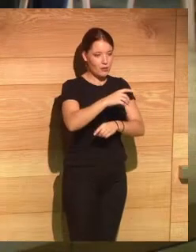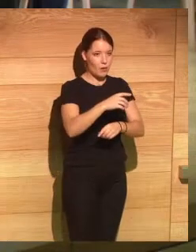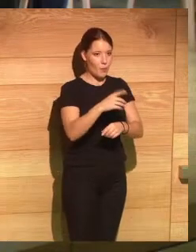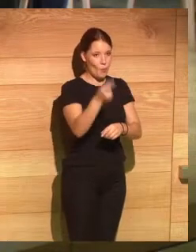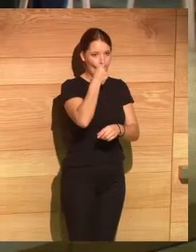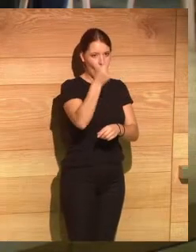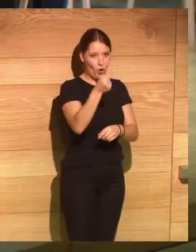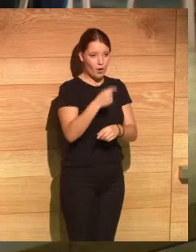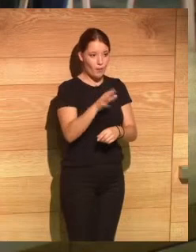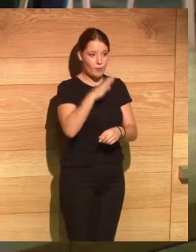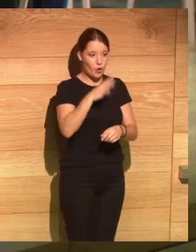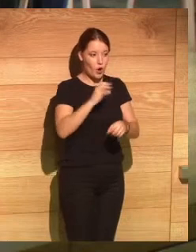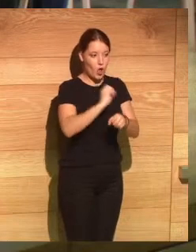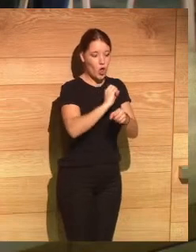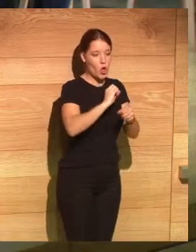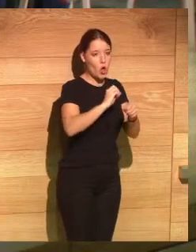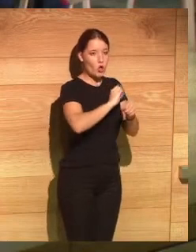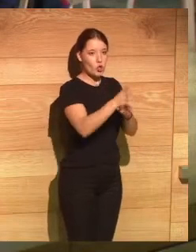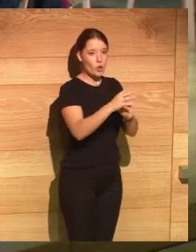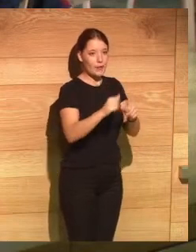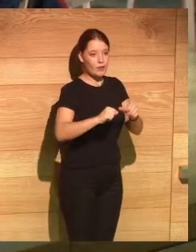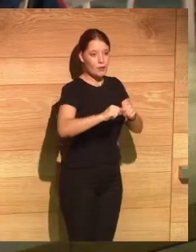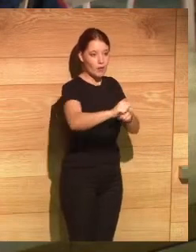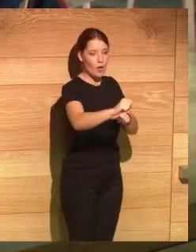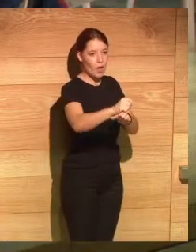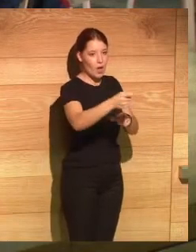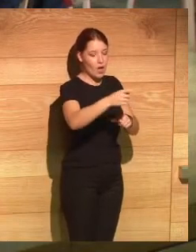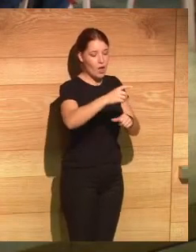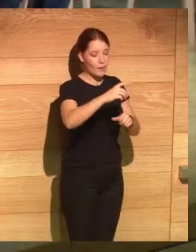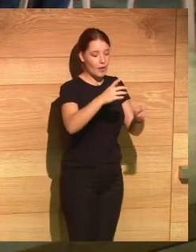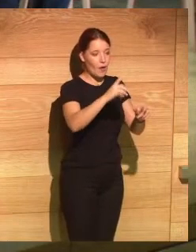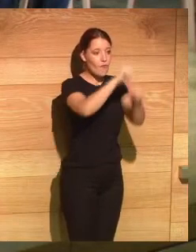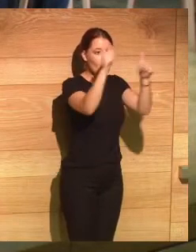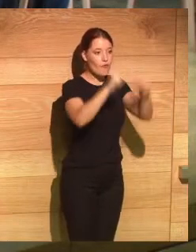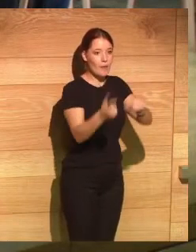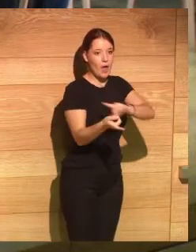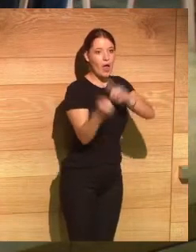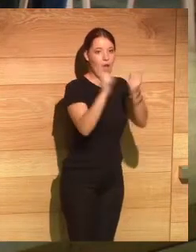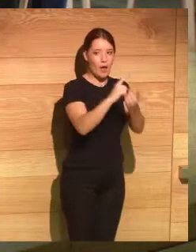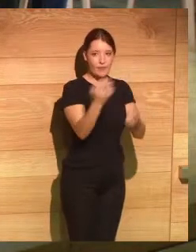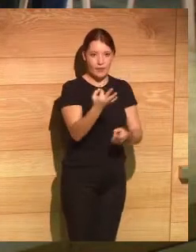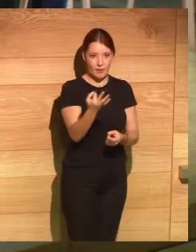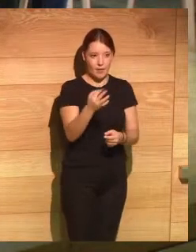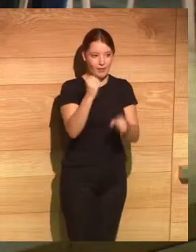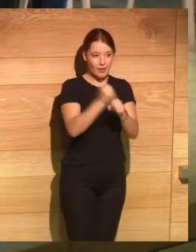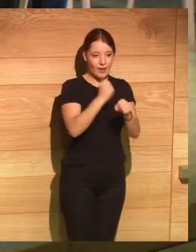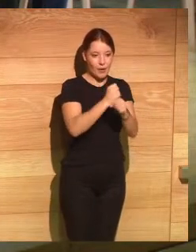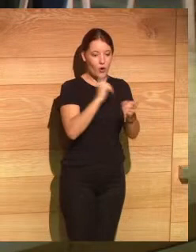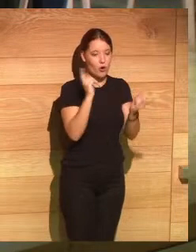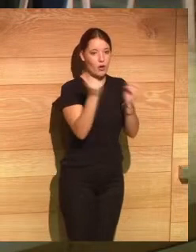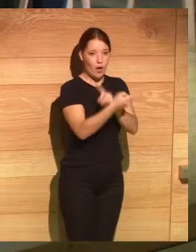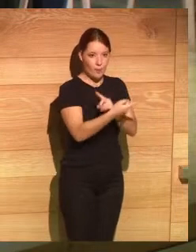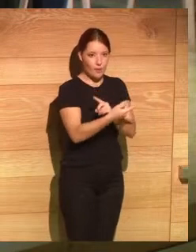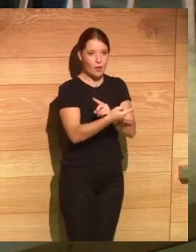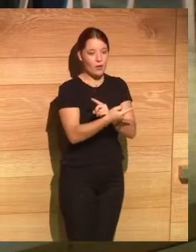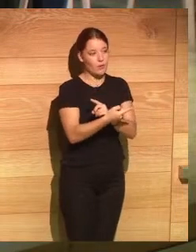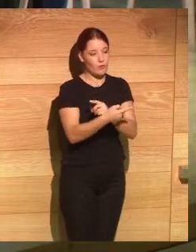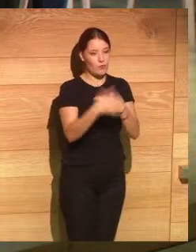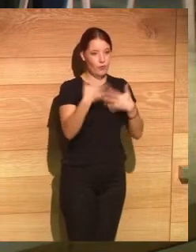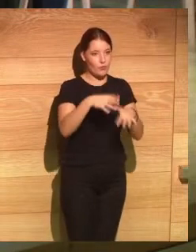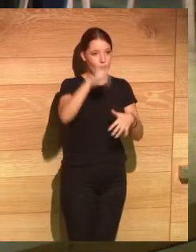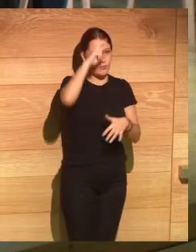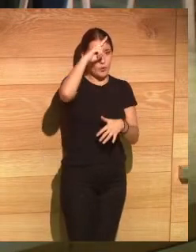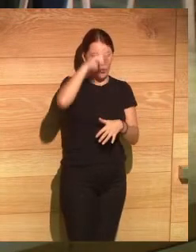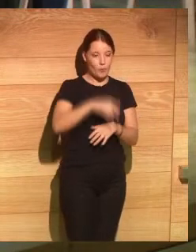atropellando el COVID y nos está obligando evidentemente a nuevas formas de trabajo pues nos preocupa un poco